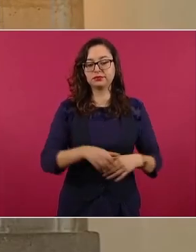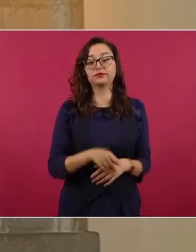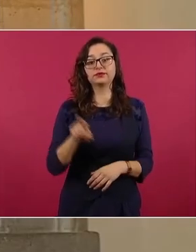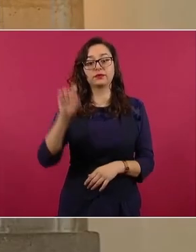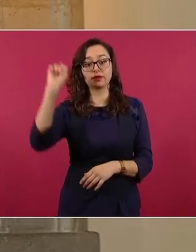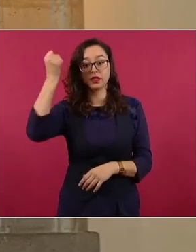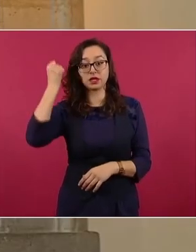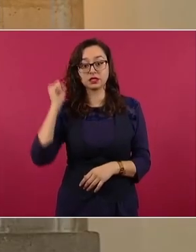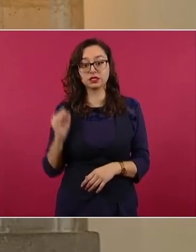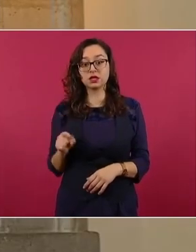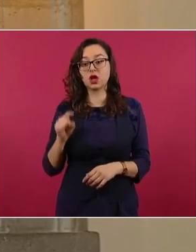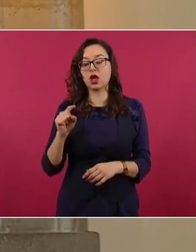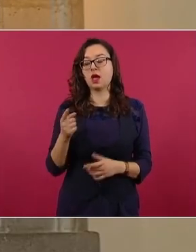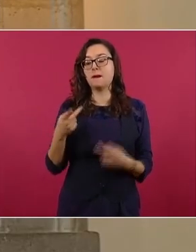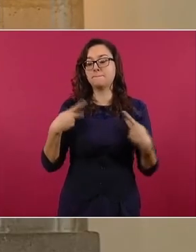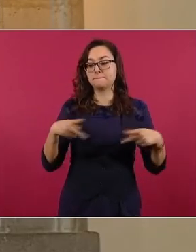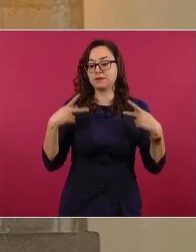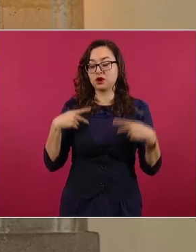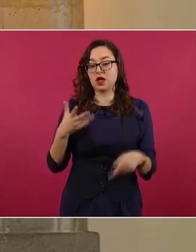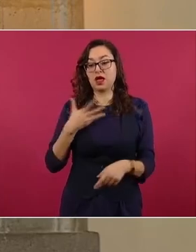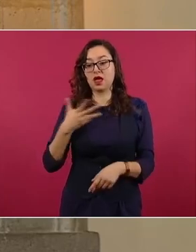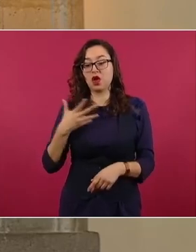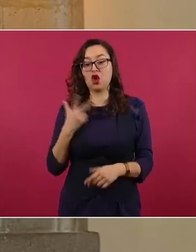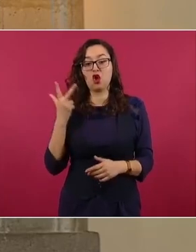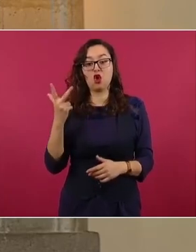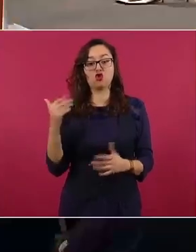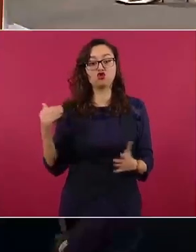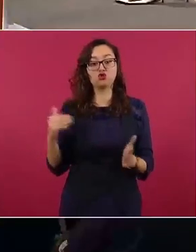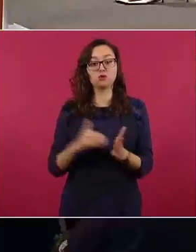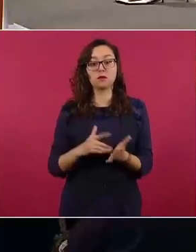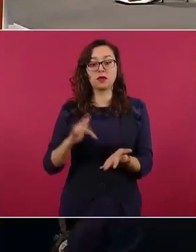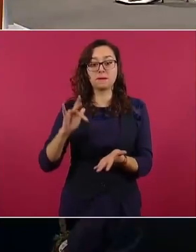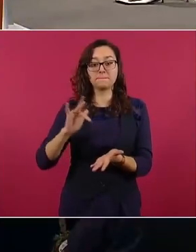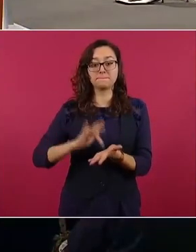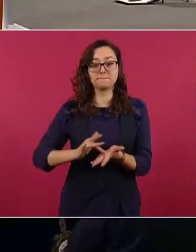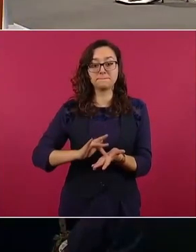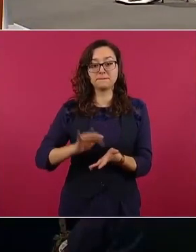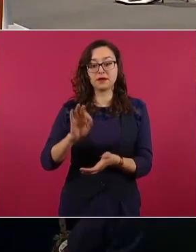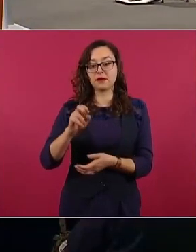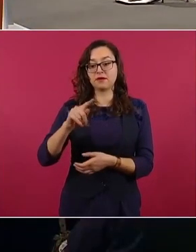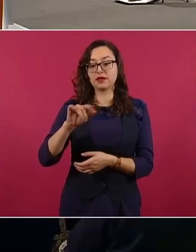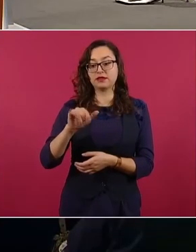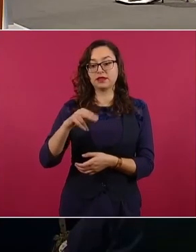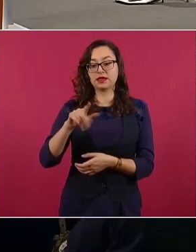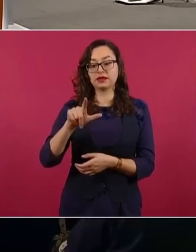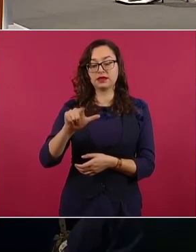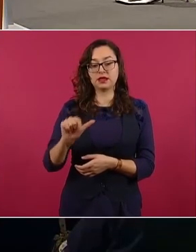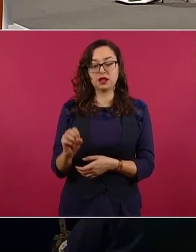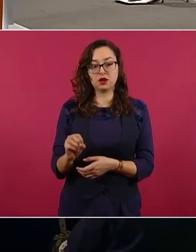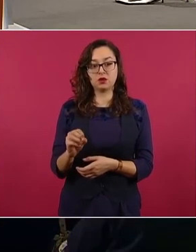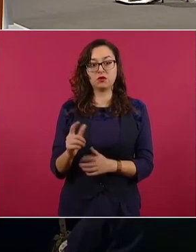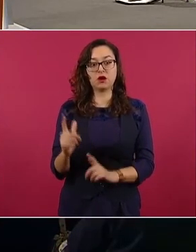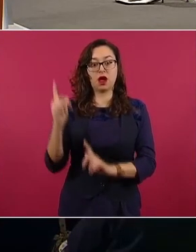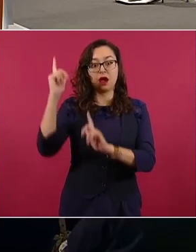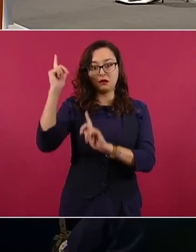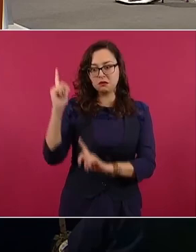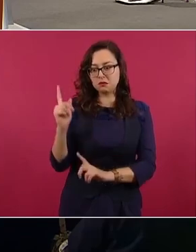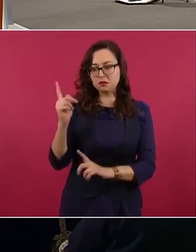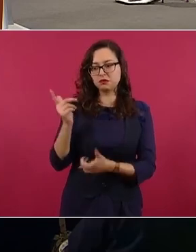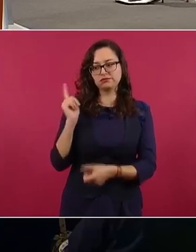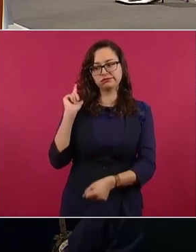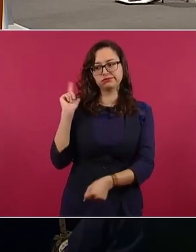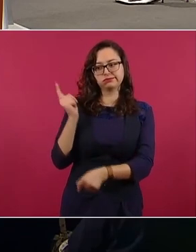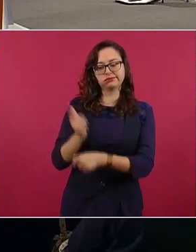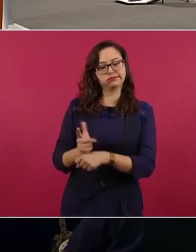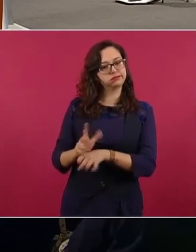pastillas de fentanilo, un arma larga, dos cargadores y 60 cartuchos. Siguiente. También informar que por